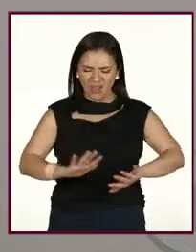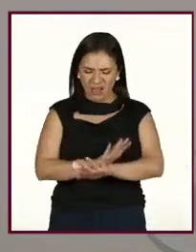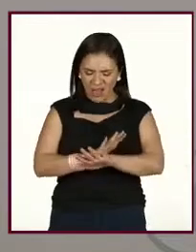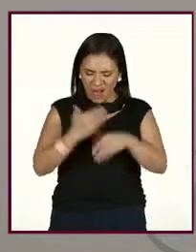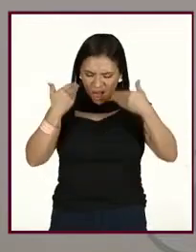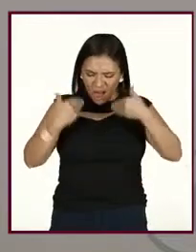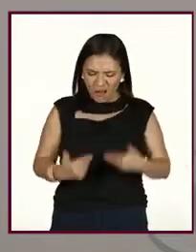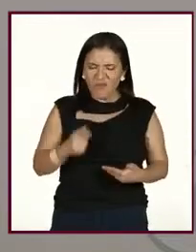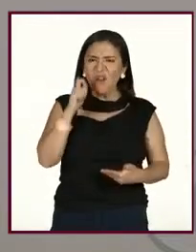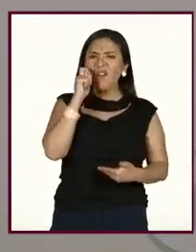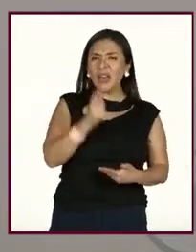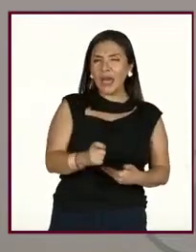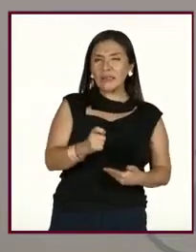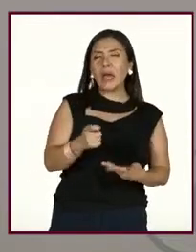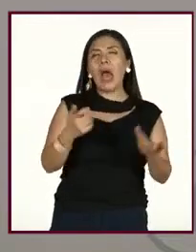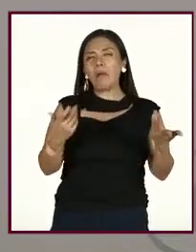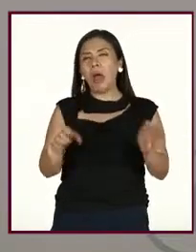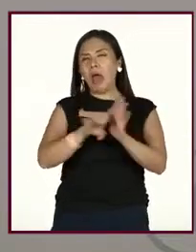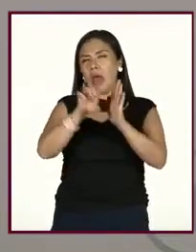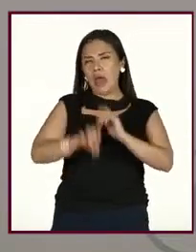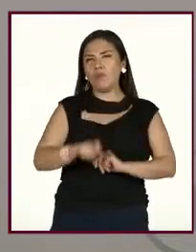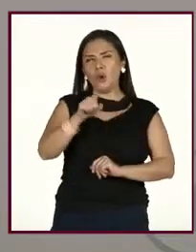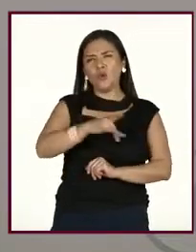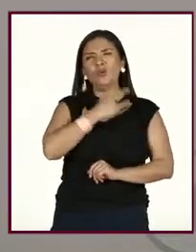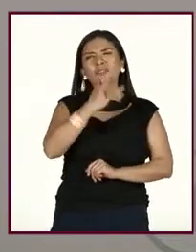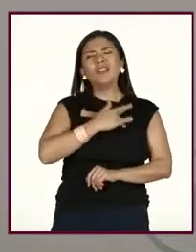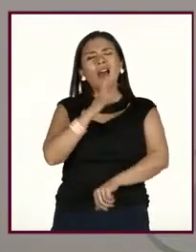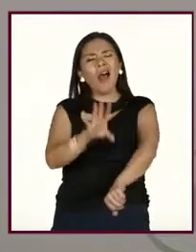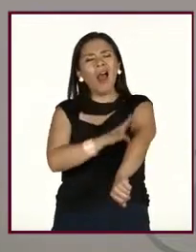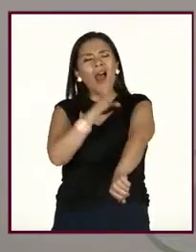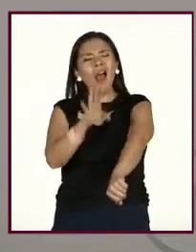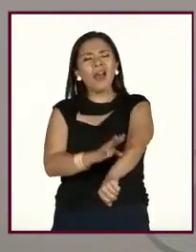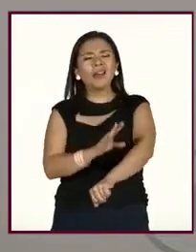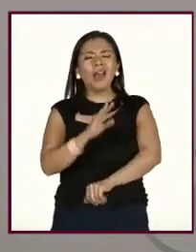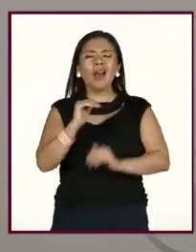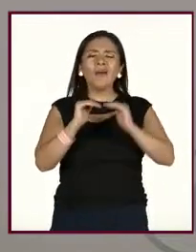a mejor, sí nos sentimos con baja energía,